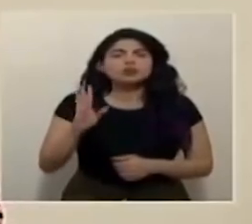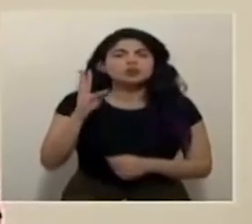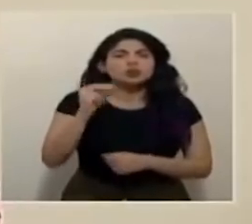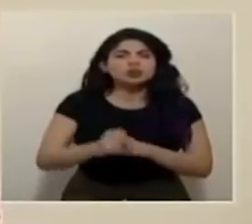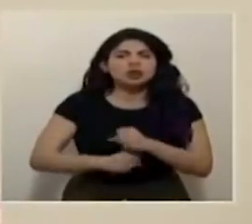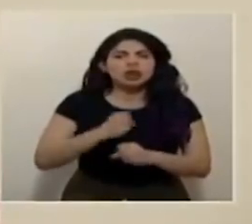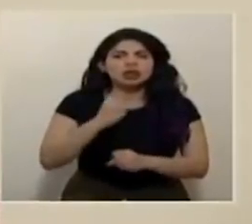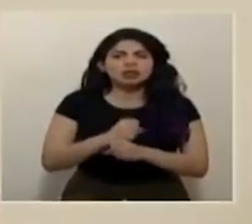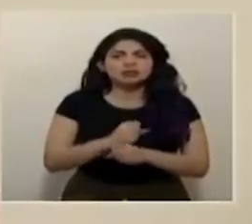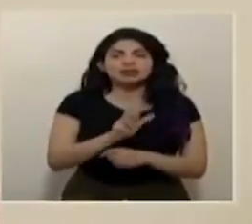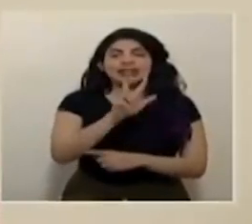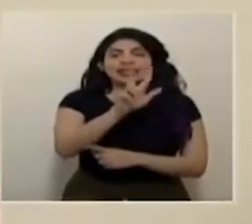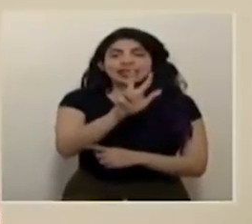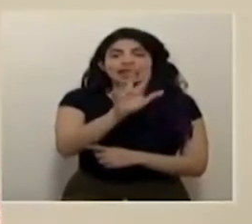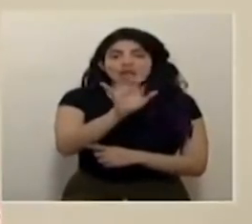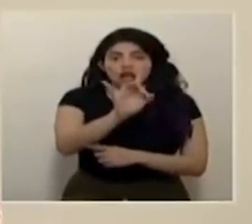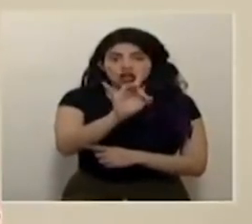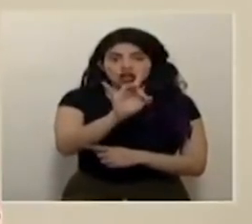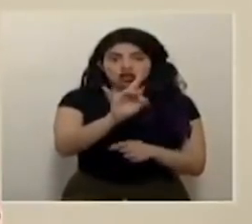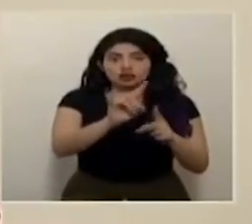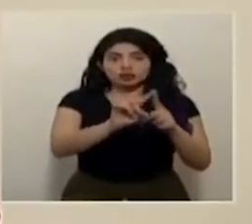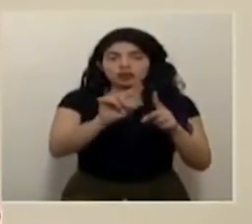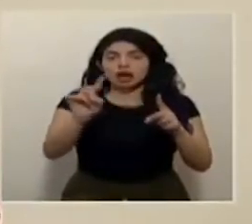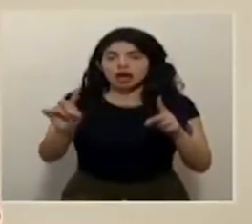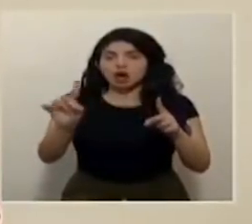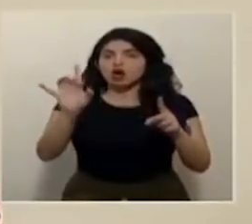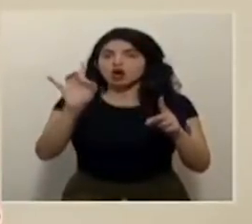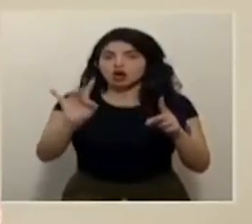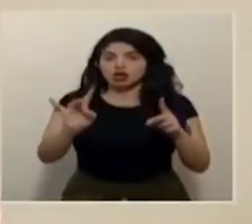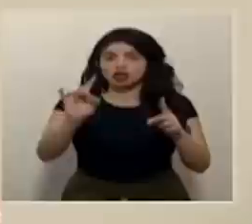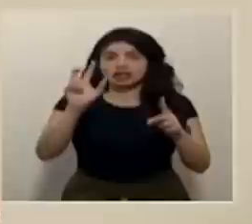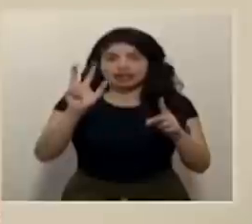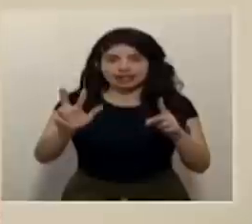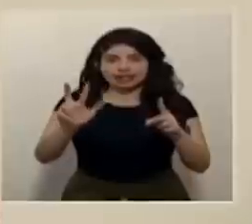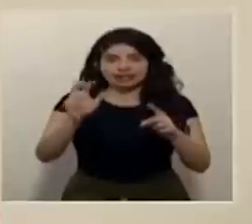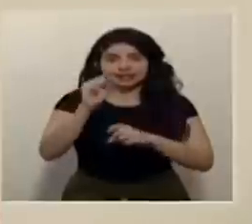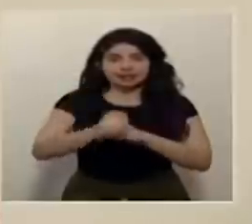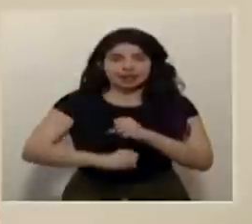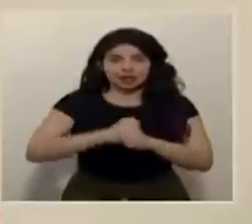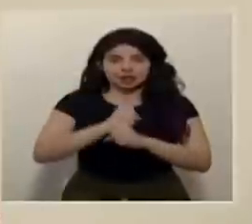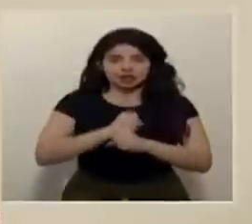edad va de los 38 a los 83 años.